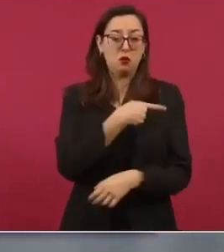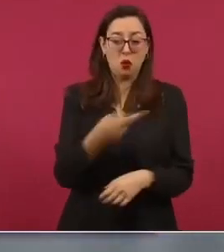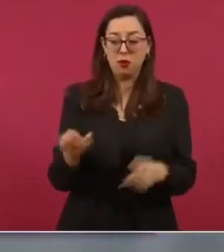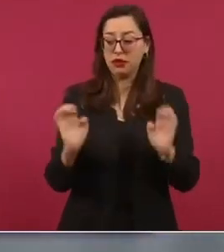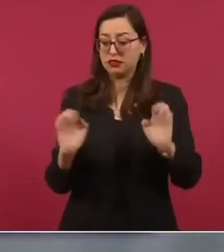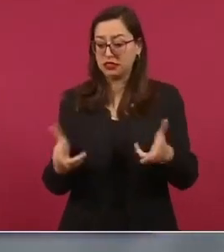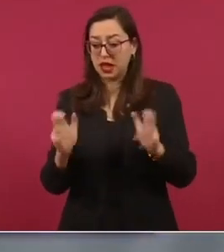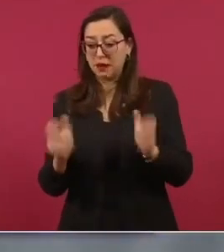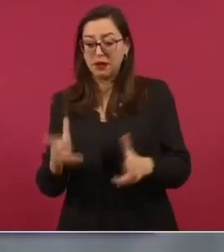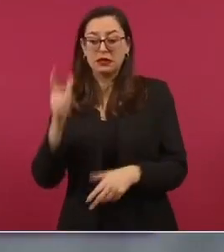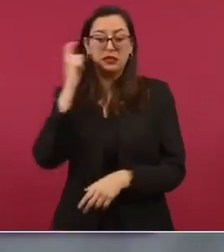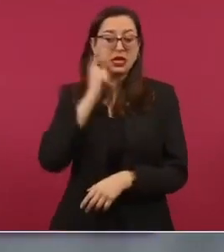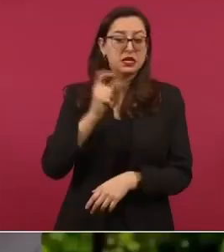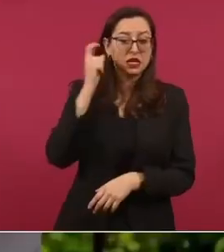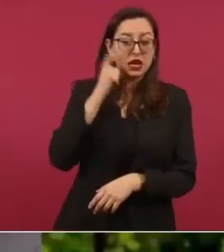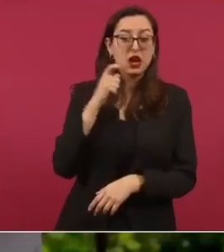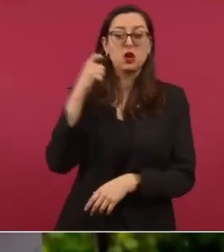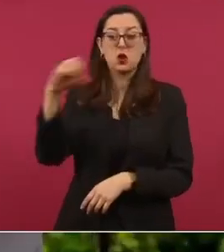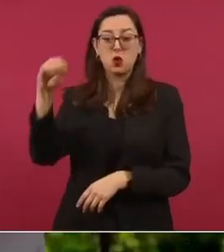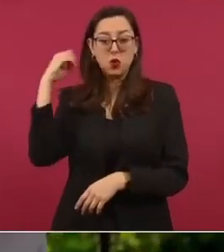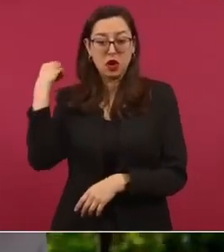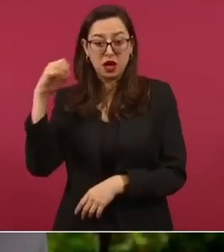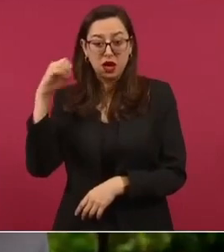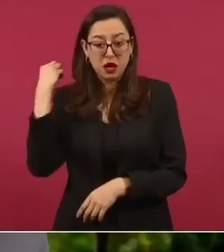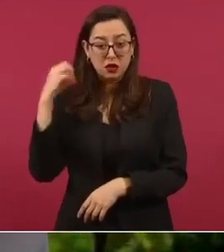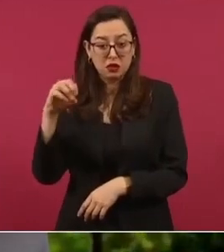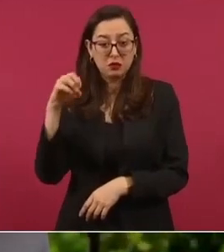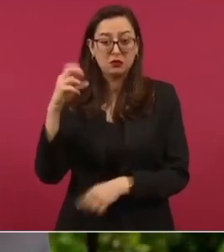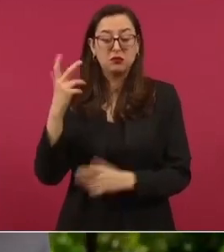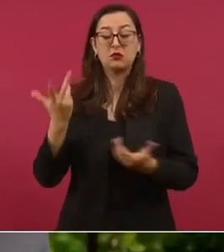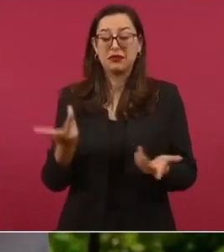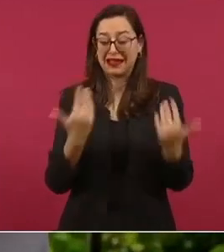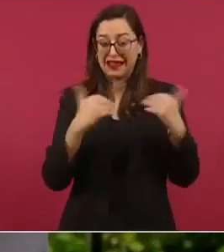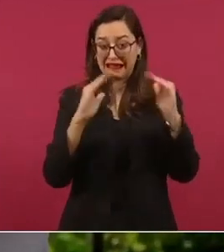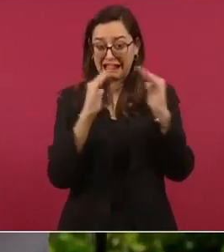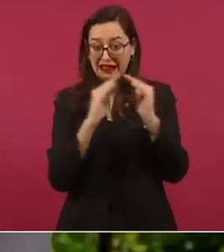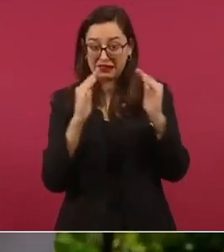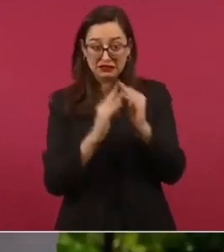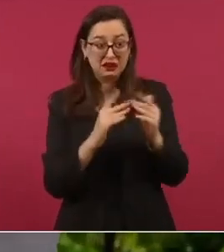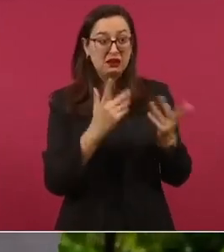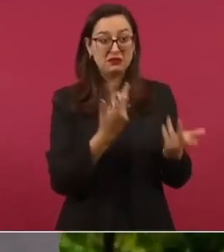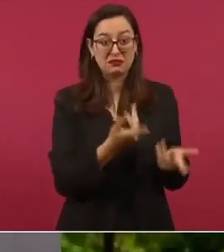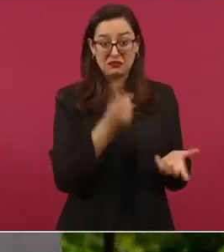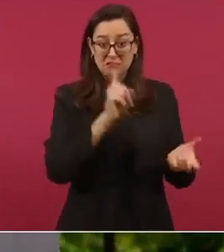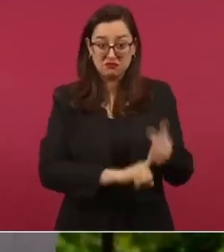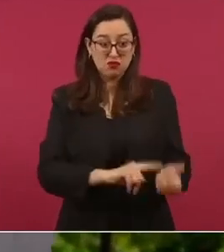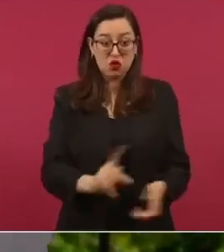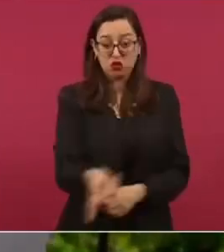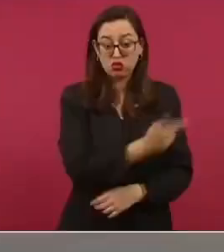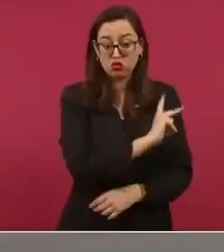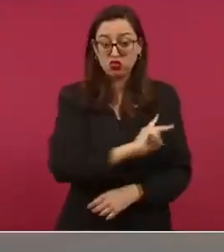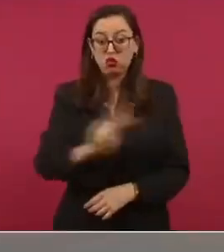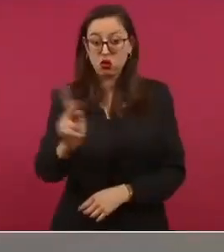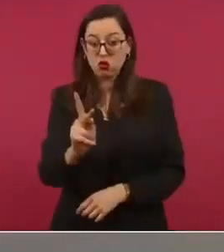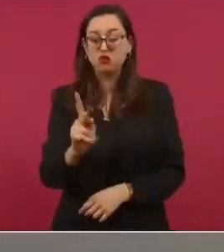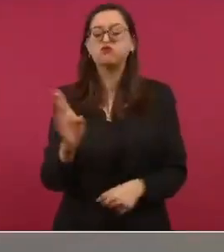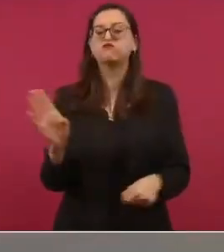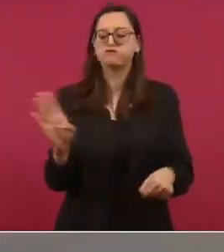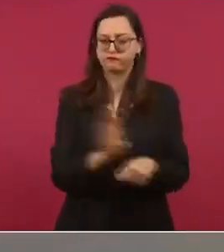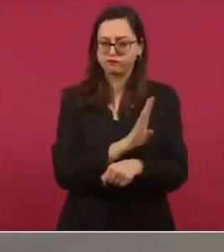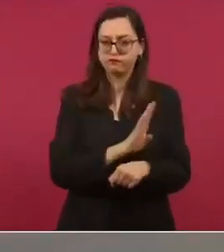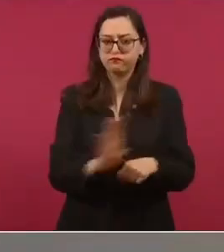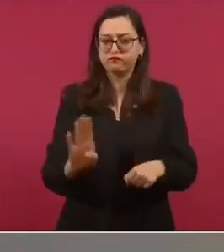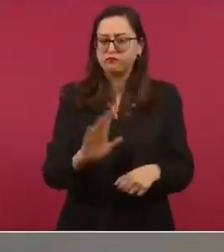Guerrero y Oaxaca casi todos los hogares reciben el beneficio